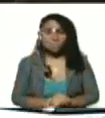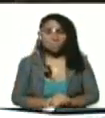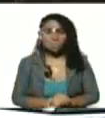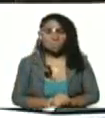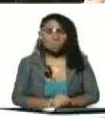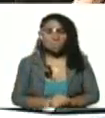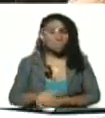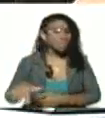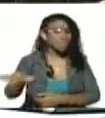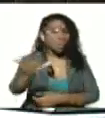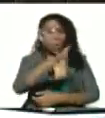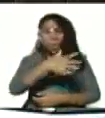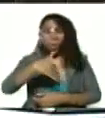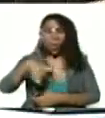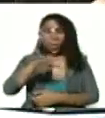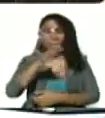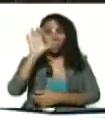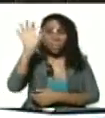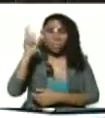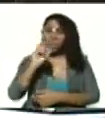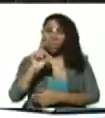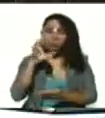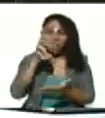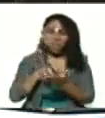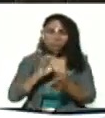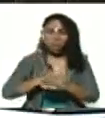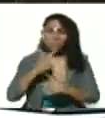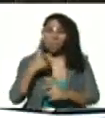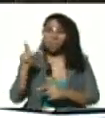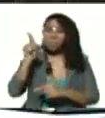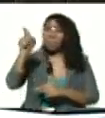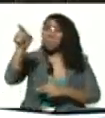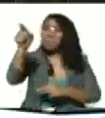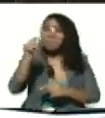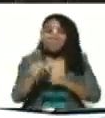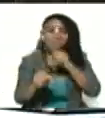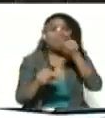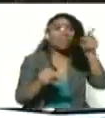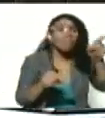en todo el país. No voy a nombrar Estado porque si nombro Estado dicen, mire, mire, mire, mire.